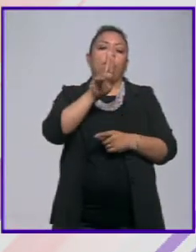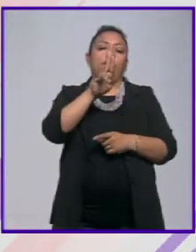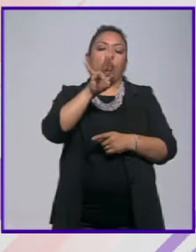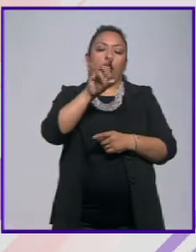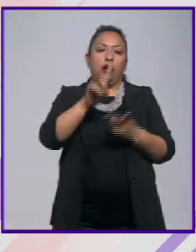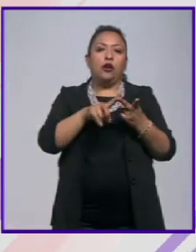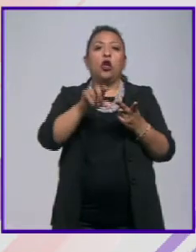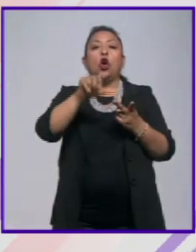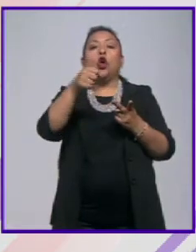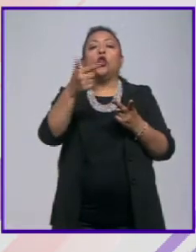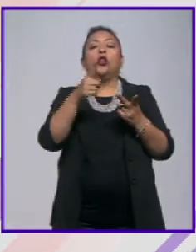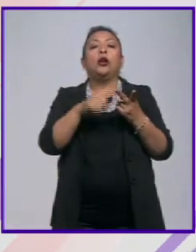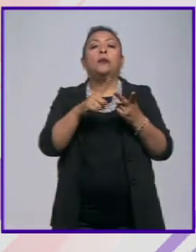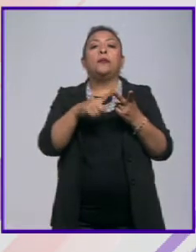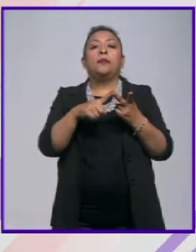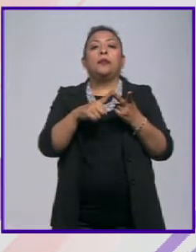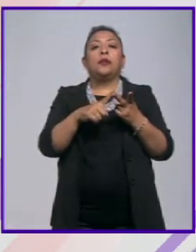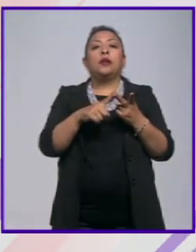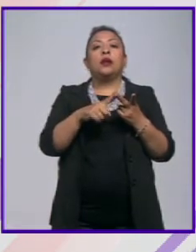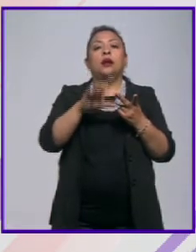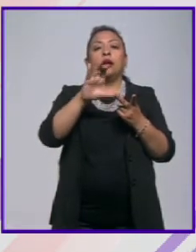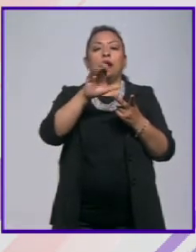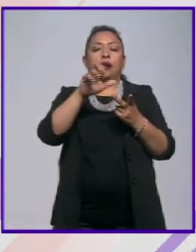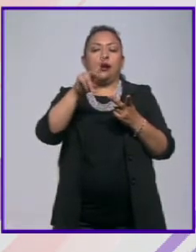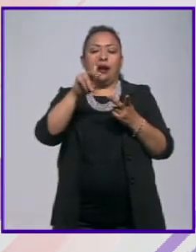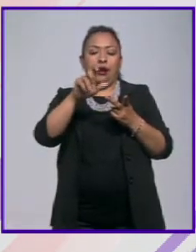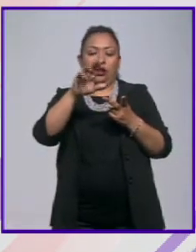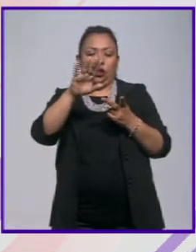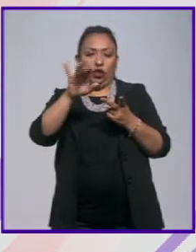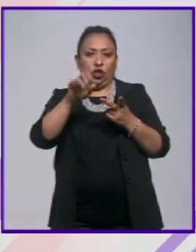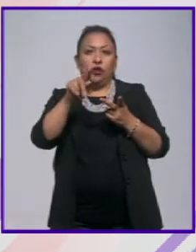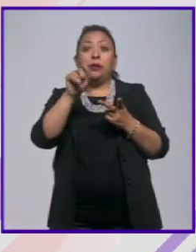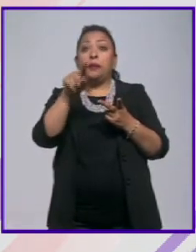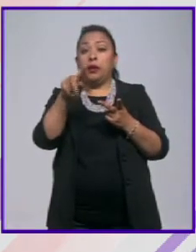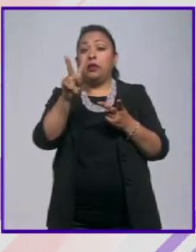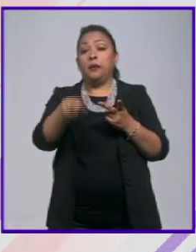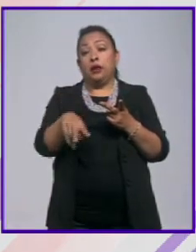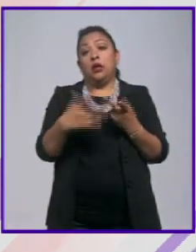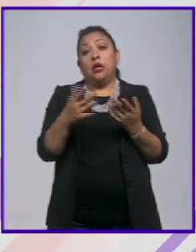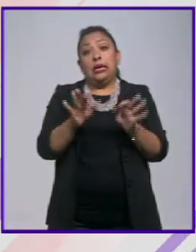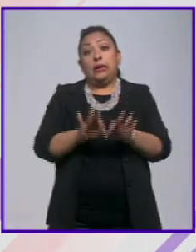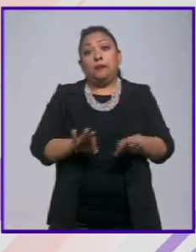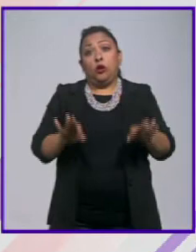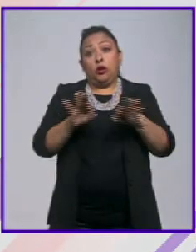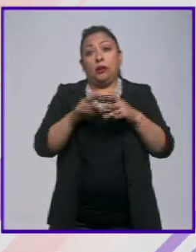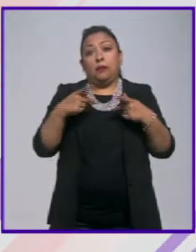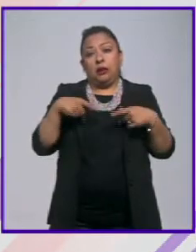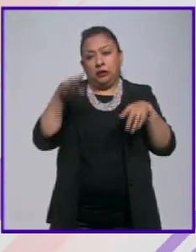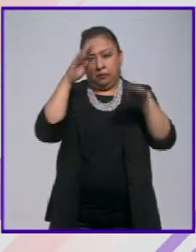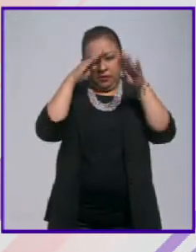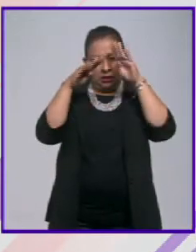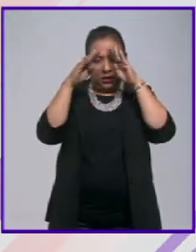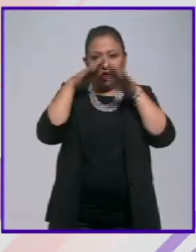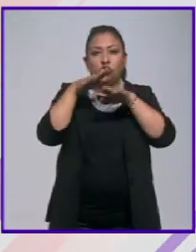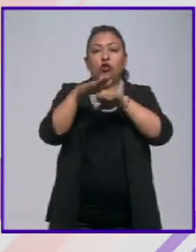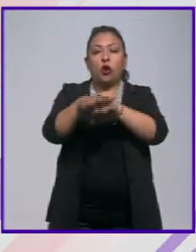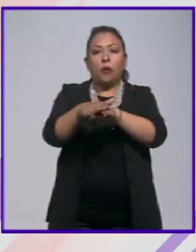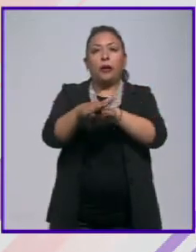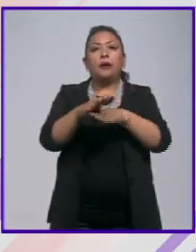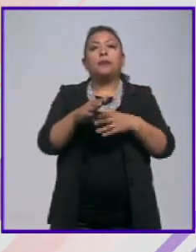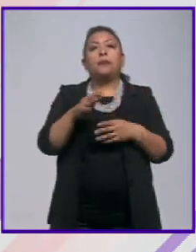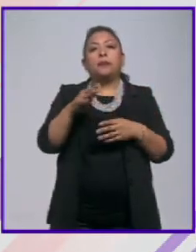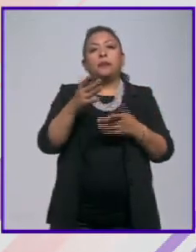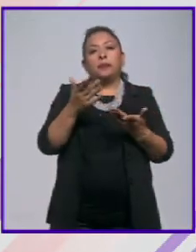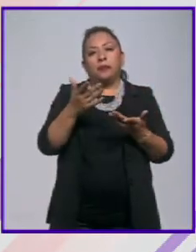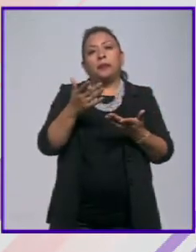está también de su contemporáneo Carl Jung que fue uno también de los grandes pensadores en materia de